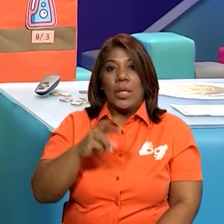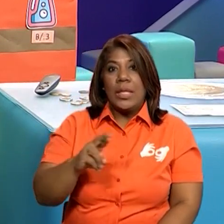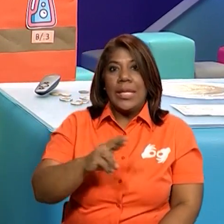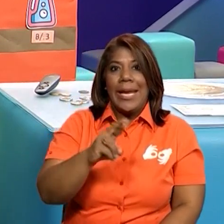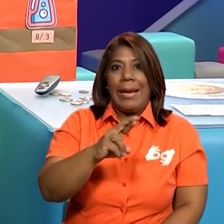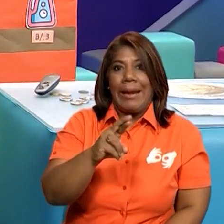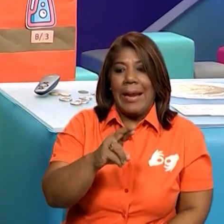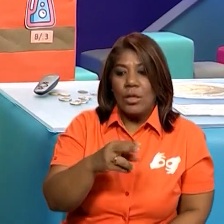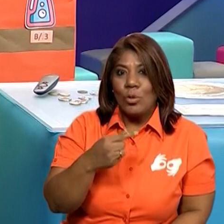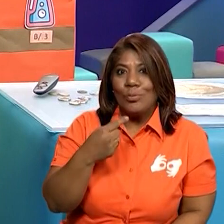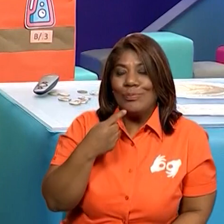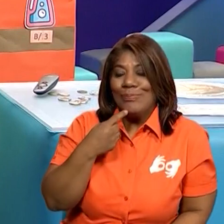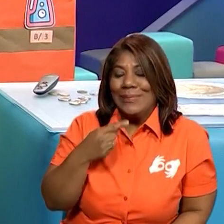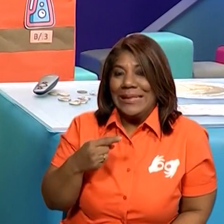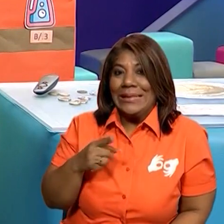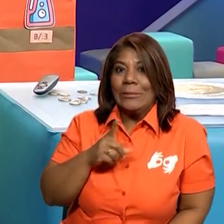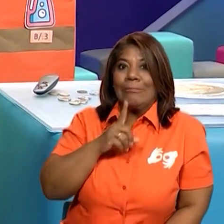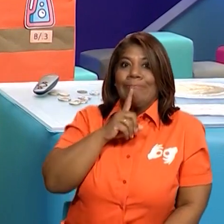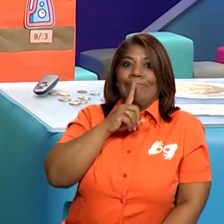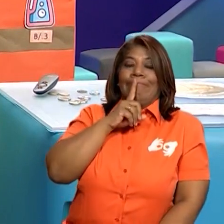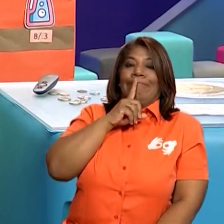se atrevió a decir nada.